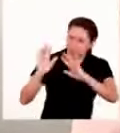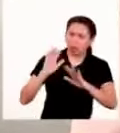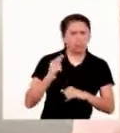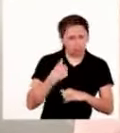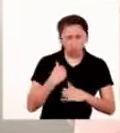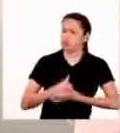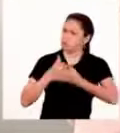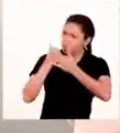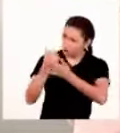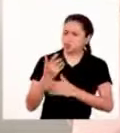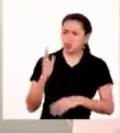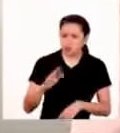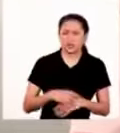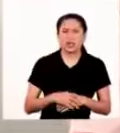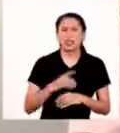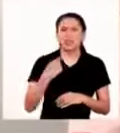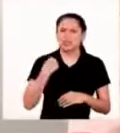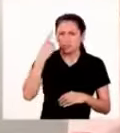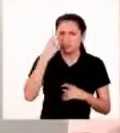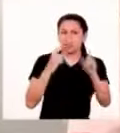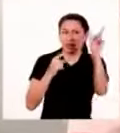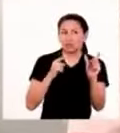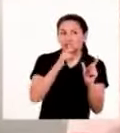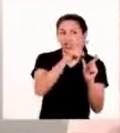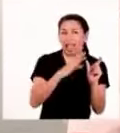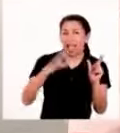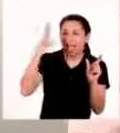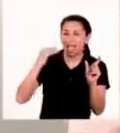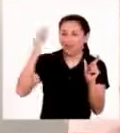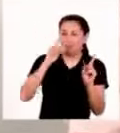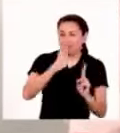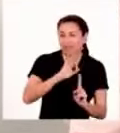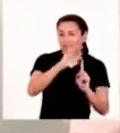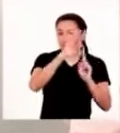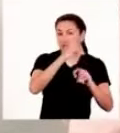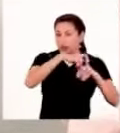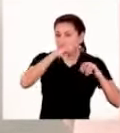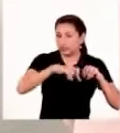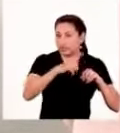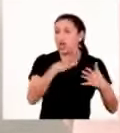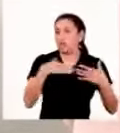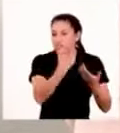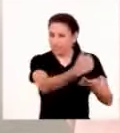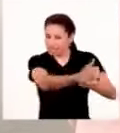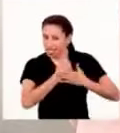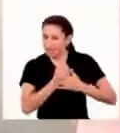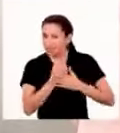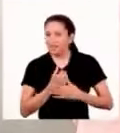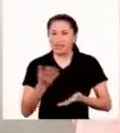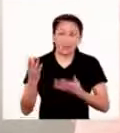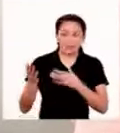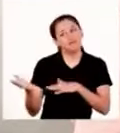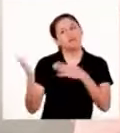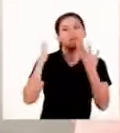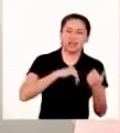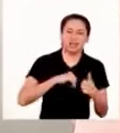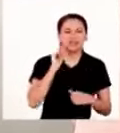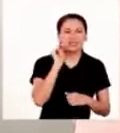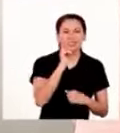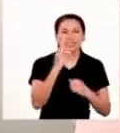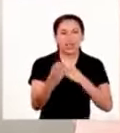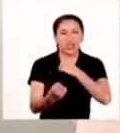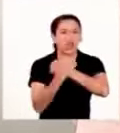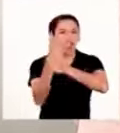una muy buena pregunta yo creo que el especialista nos puede explicar mucho mejor sobre ese tema vamos con el